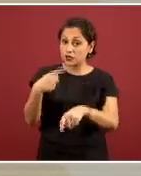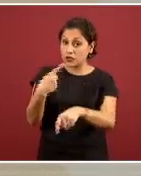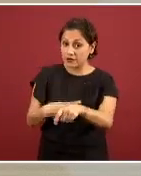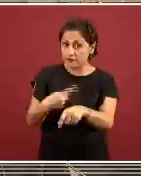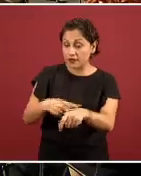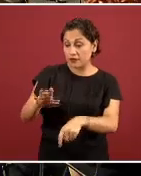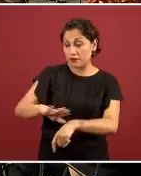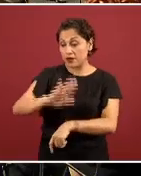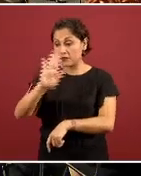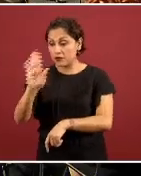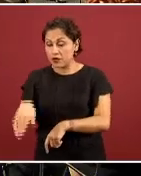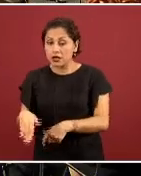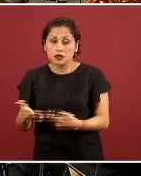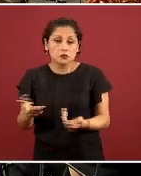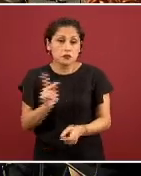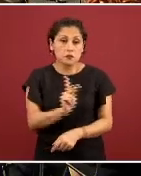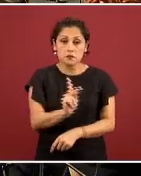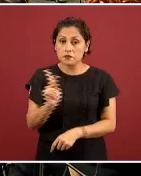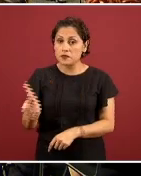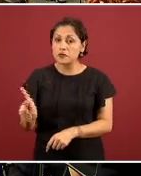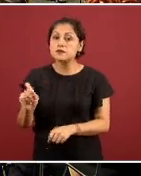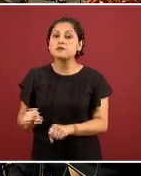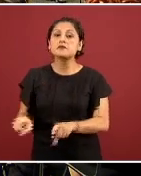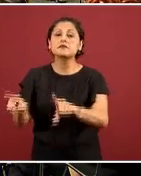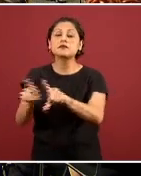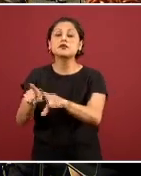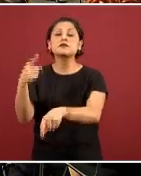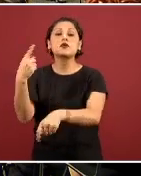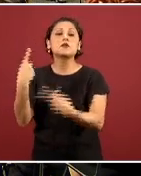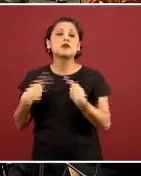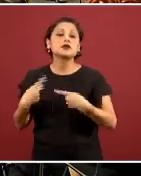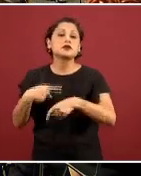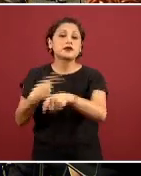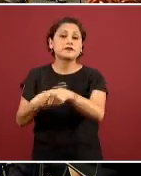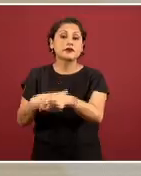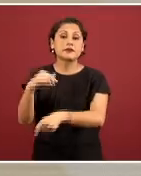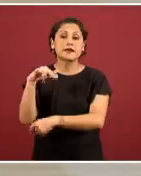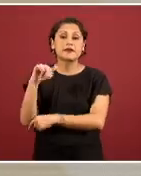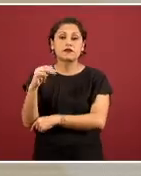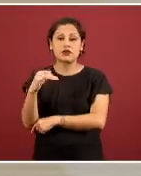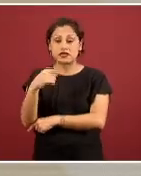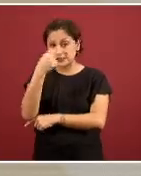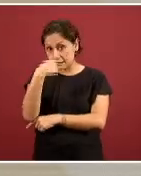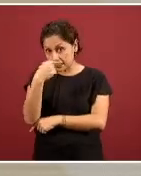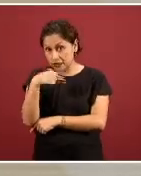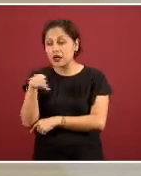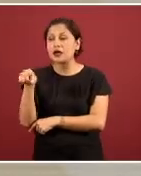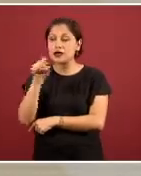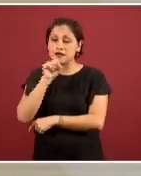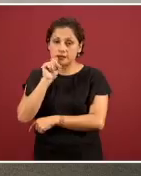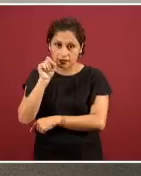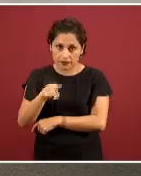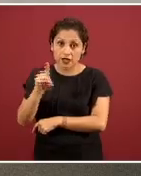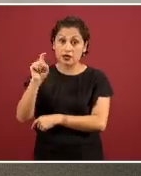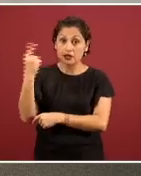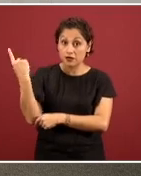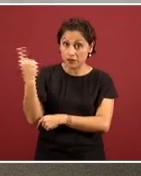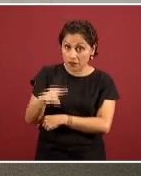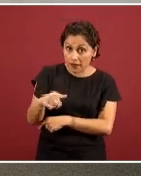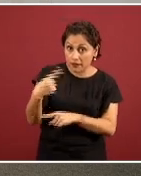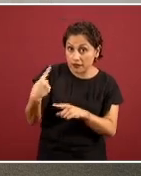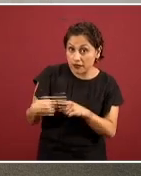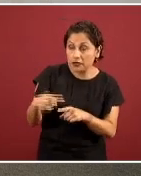por influenza, por ejemplo, y que así lo ha estipulado la Organización Mundial de la Salud. La siguiente, por favor.